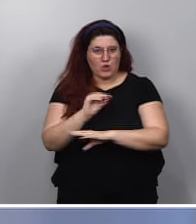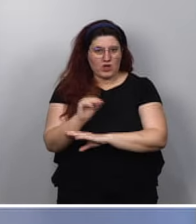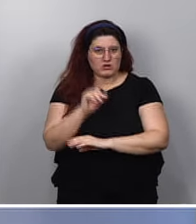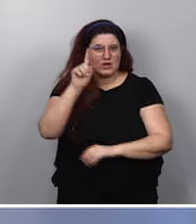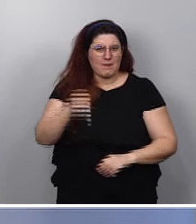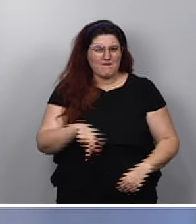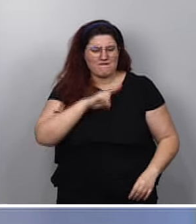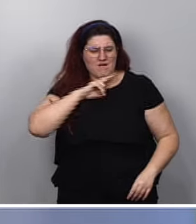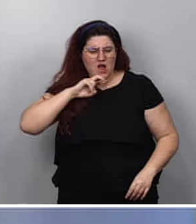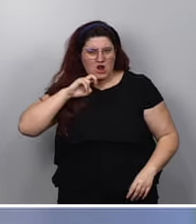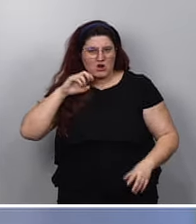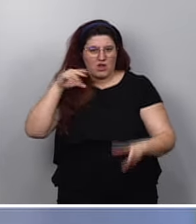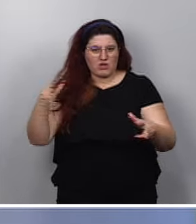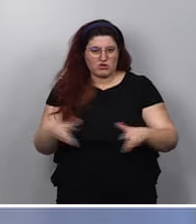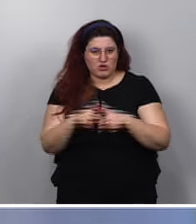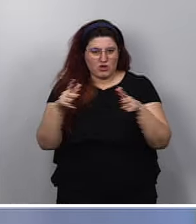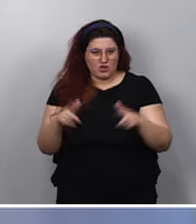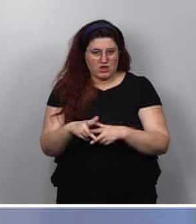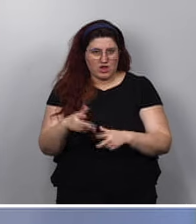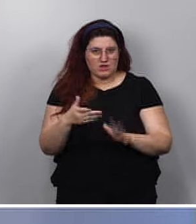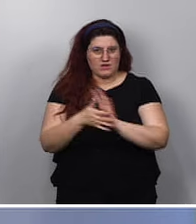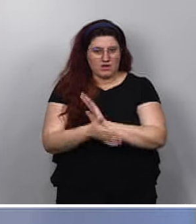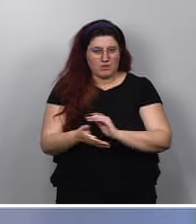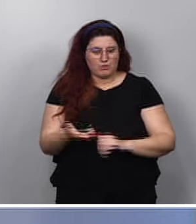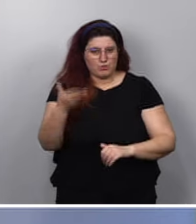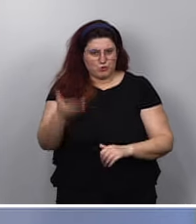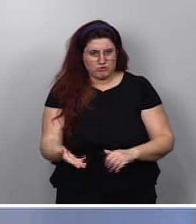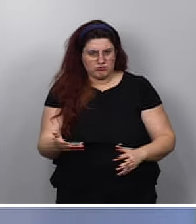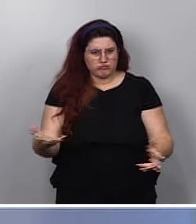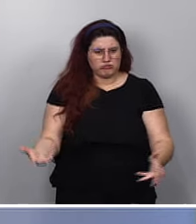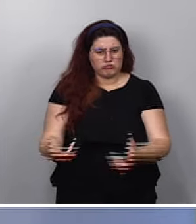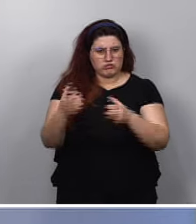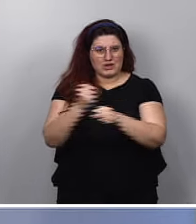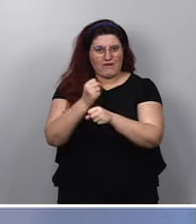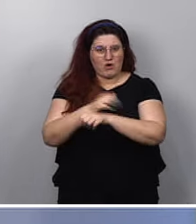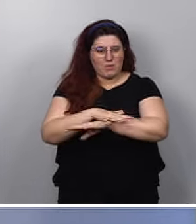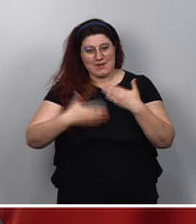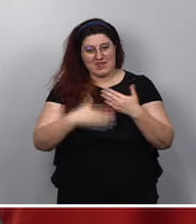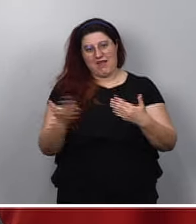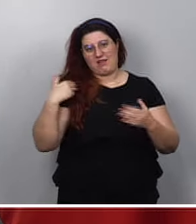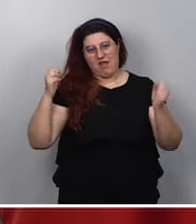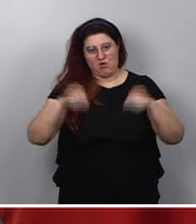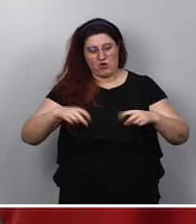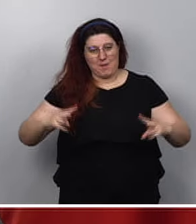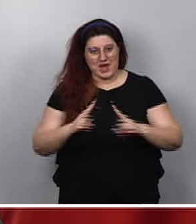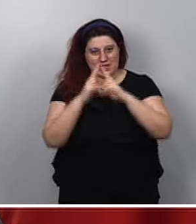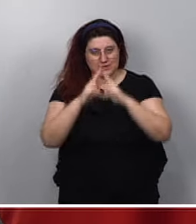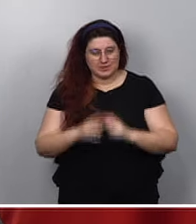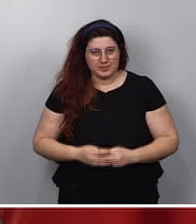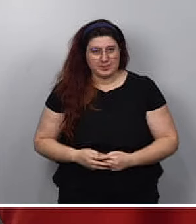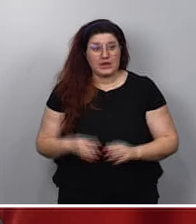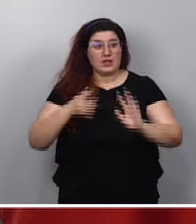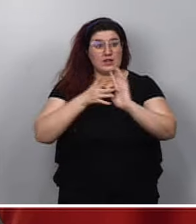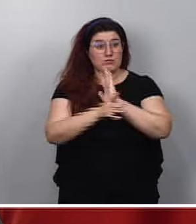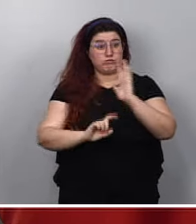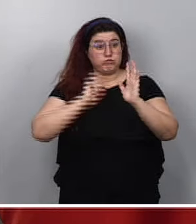valorización social, de darle el lugar que le corresponde a esta tarea imprescindible para la sociedad. Modificamos, por tanto, la Ley